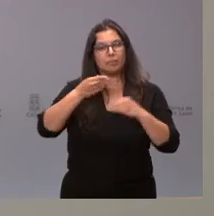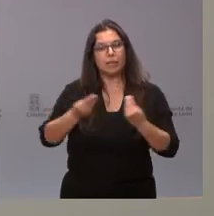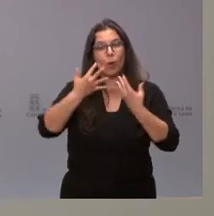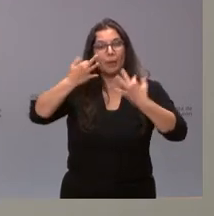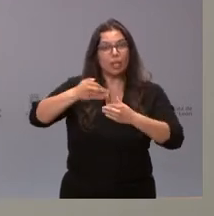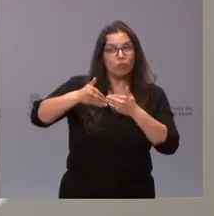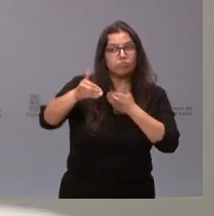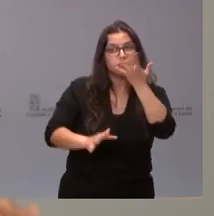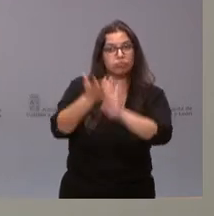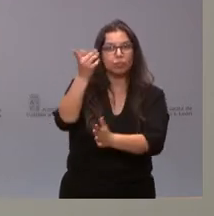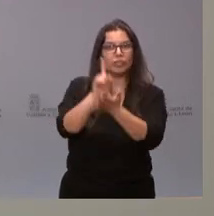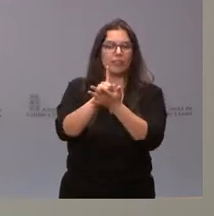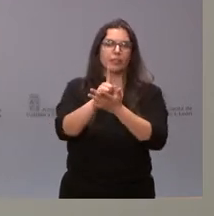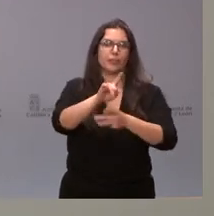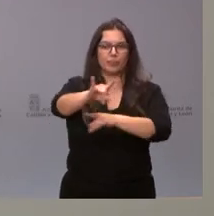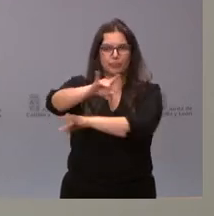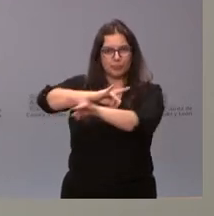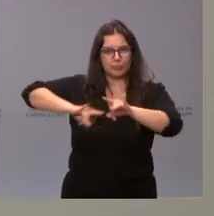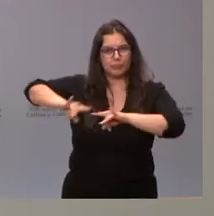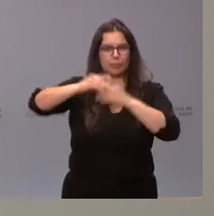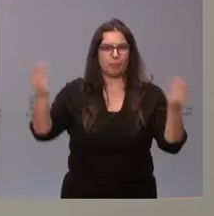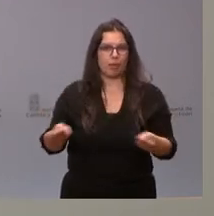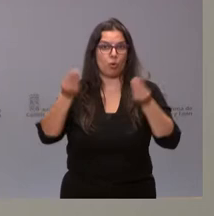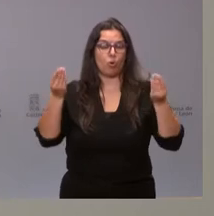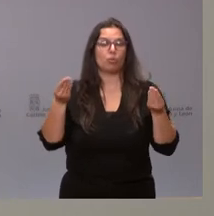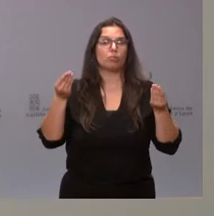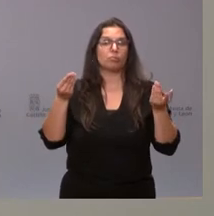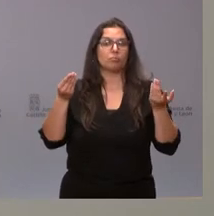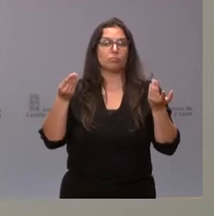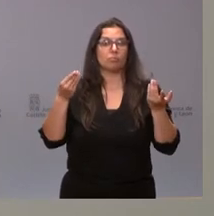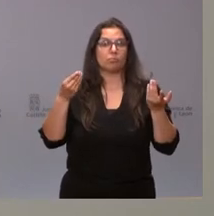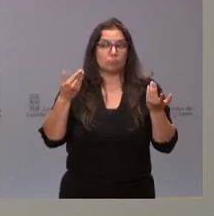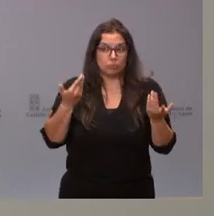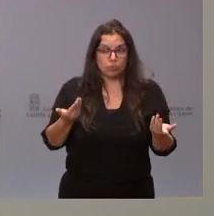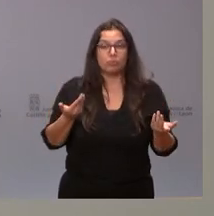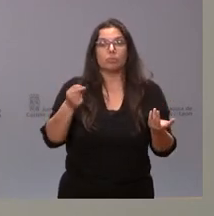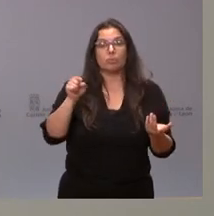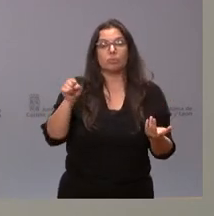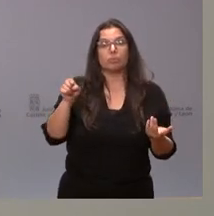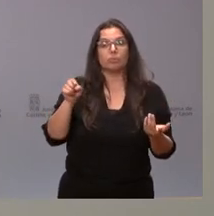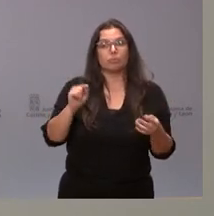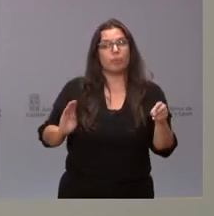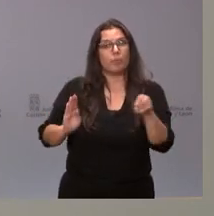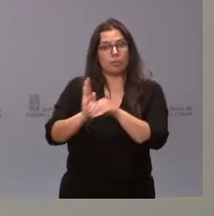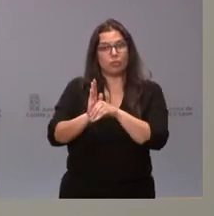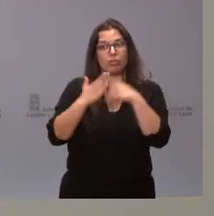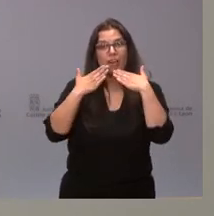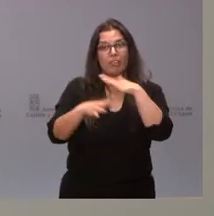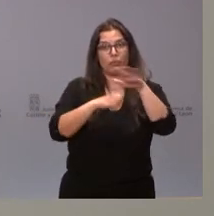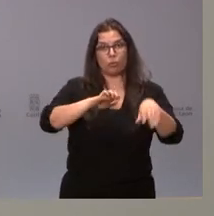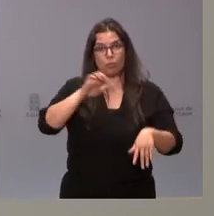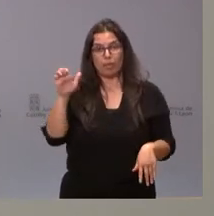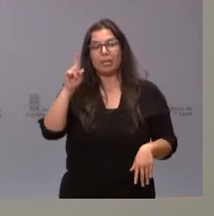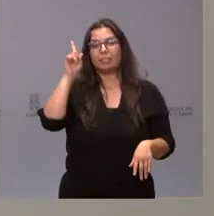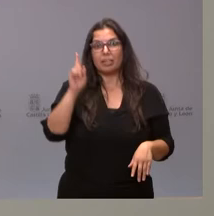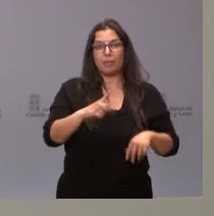nuevos incendios forestales y actuaciones en torno a lo mismo. por tanto, una actuación que sigue siendo inversión con fondos europeos, como lo son también